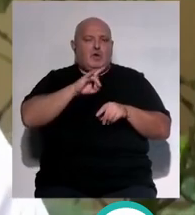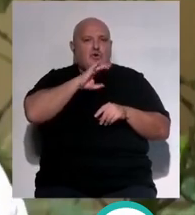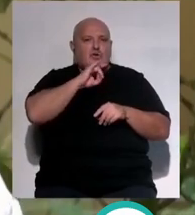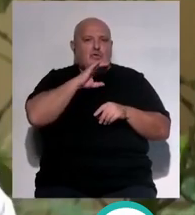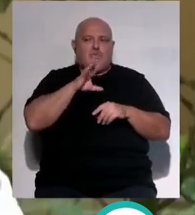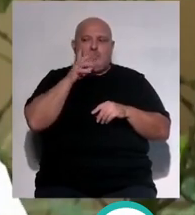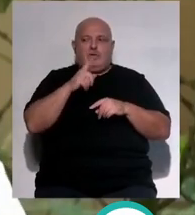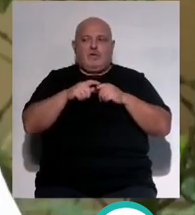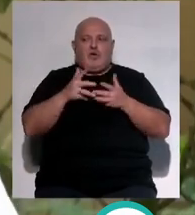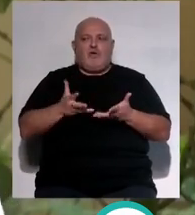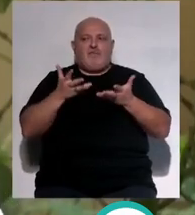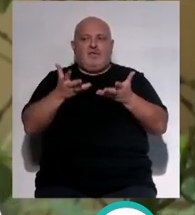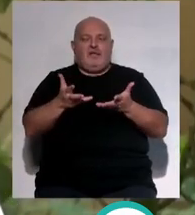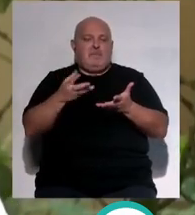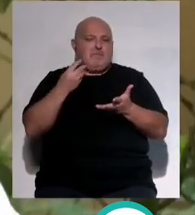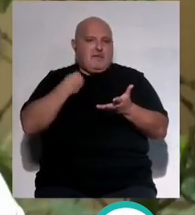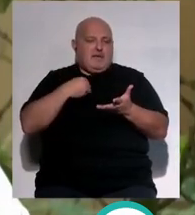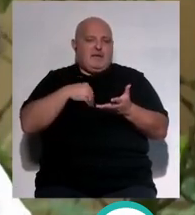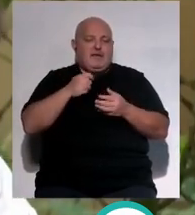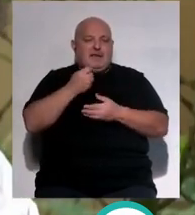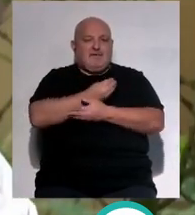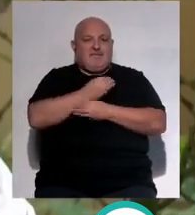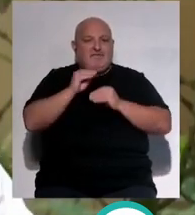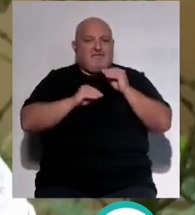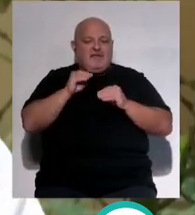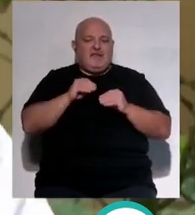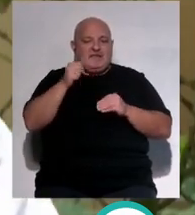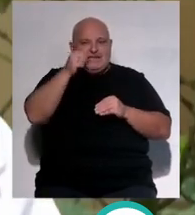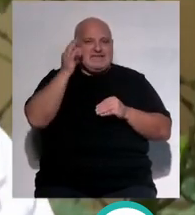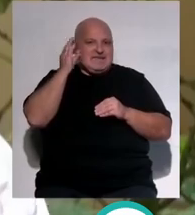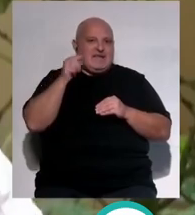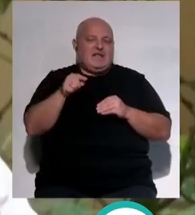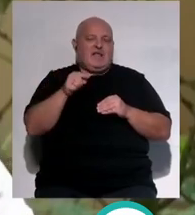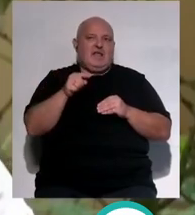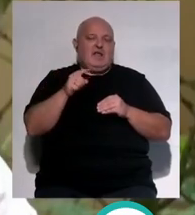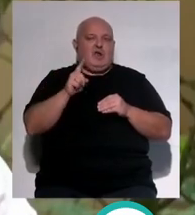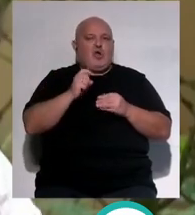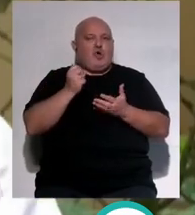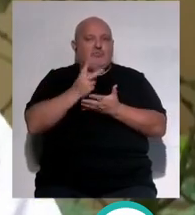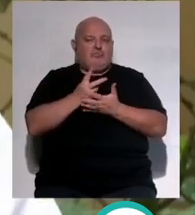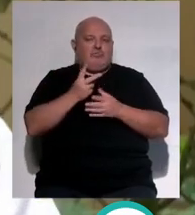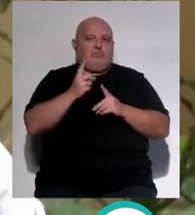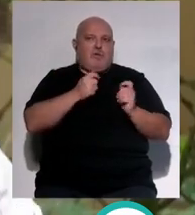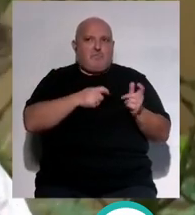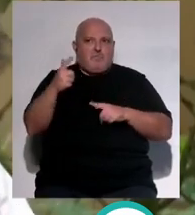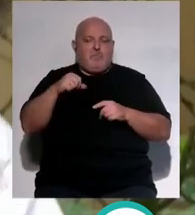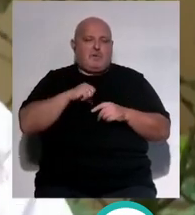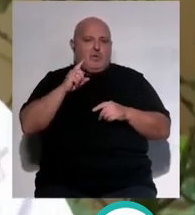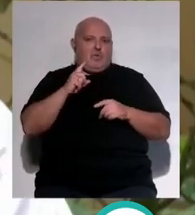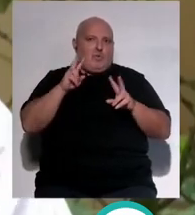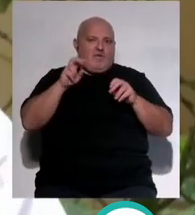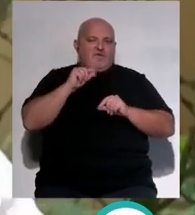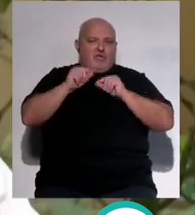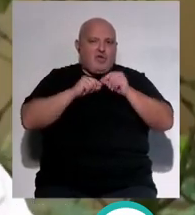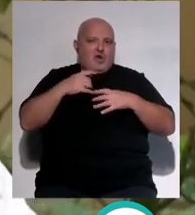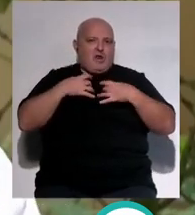contentos de poder ofrecer a esos niños y a esas niñas la posibilidad de no pasar por un ingreso hospitalario, por una